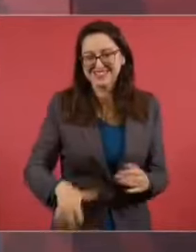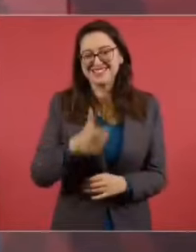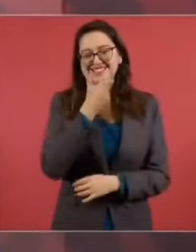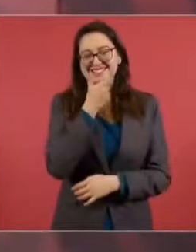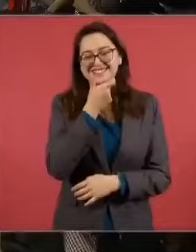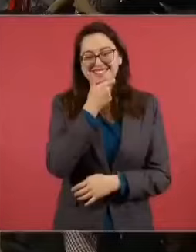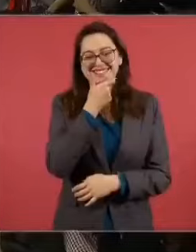Presidente.